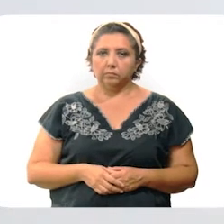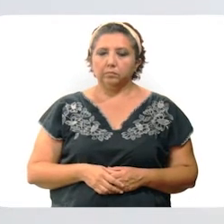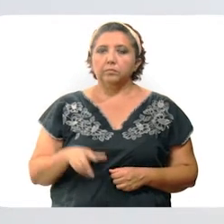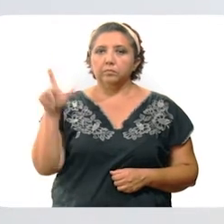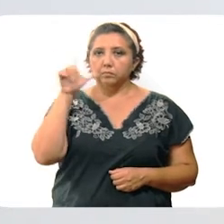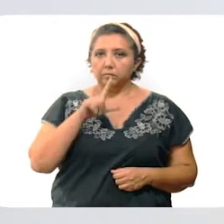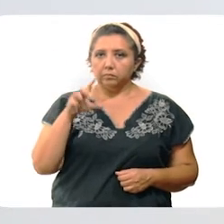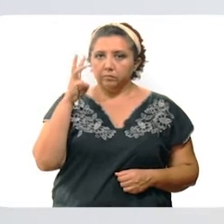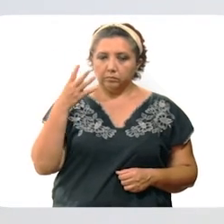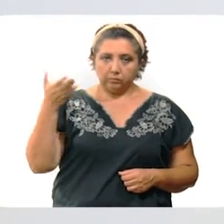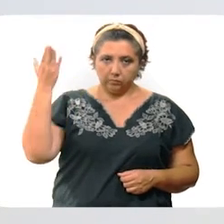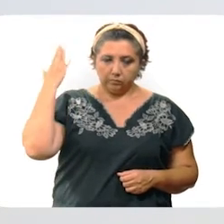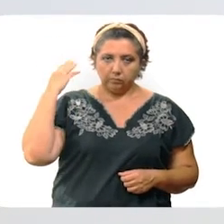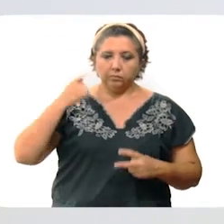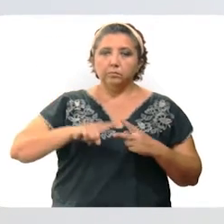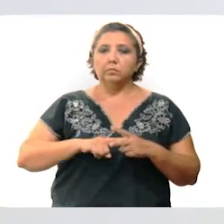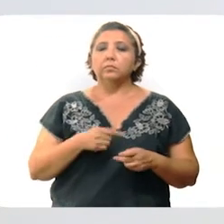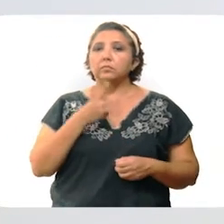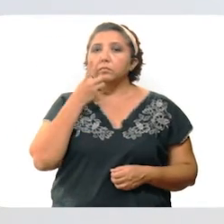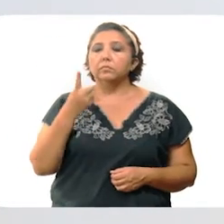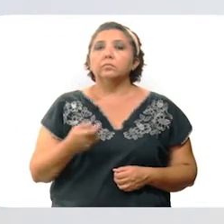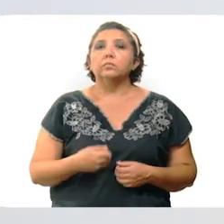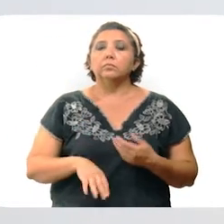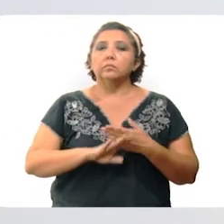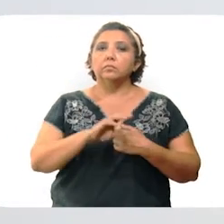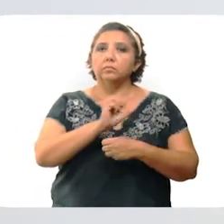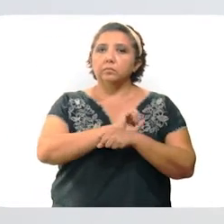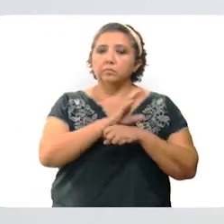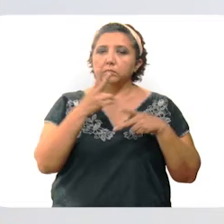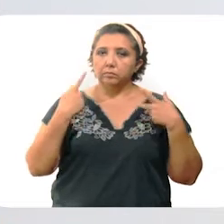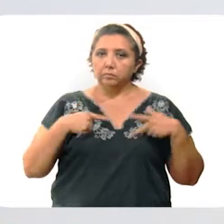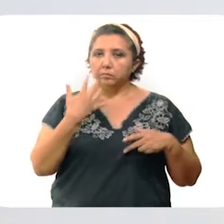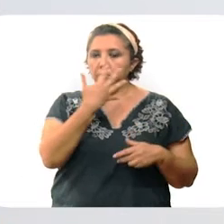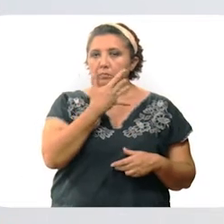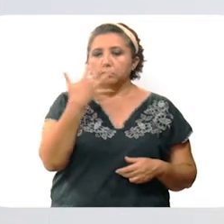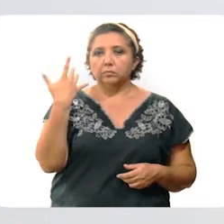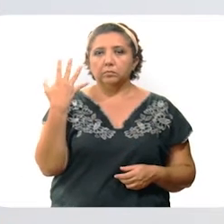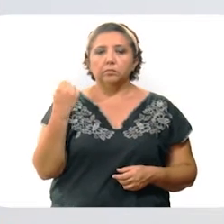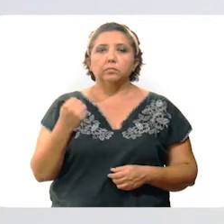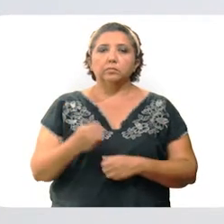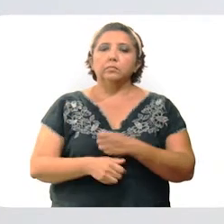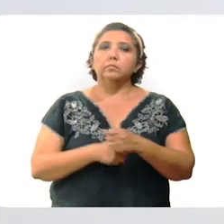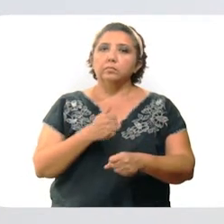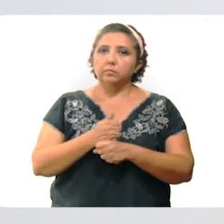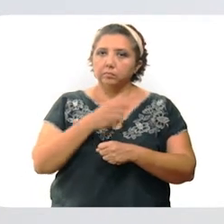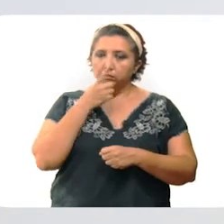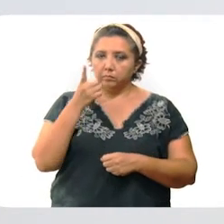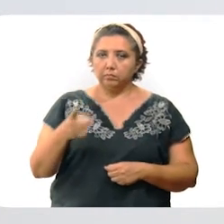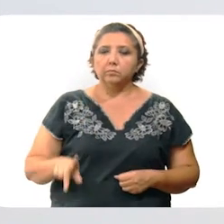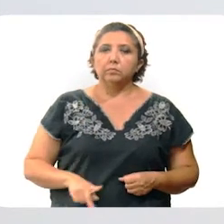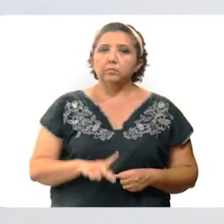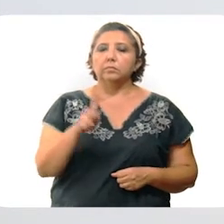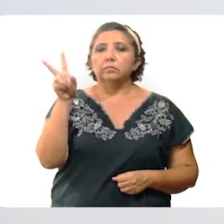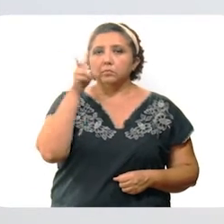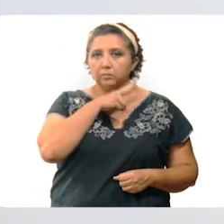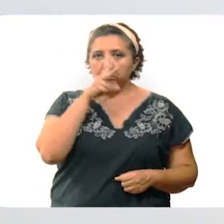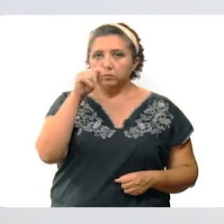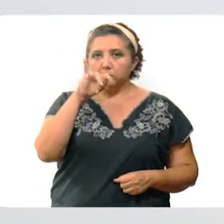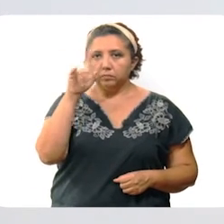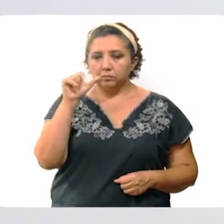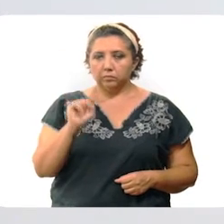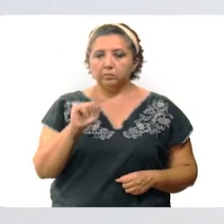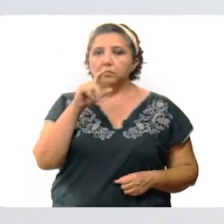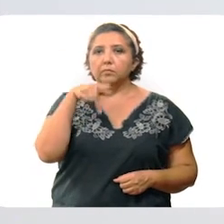El lunes 3 pasado comenzó el proceso de vacunación contra el COVID en personas de 50 a 59 años de edad de los municipios de Valladolid,